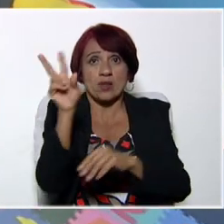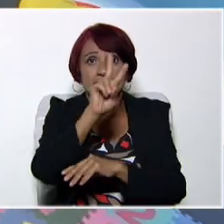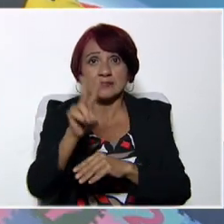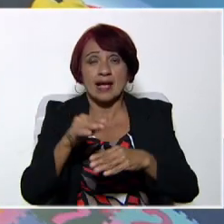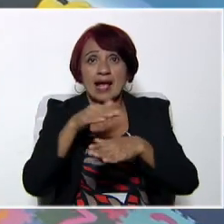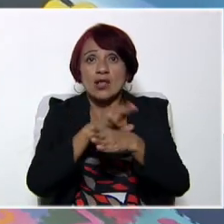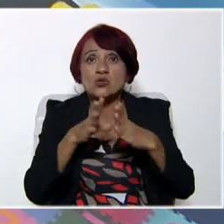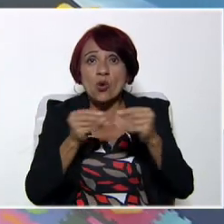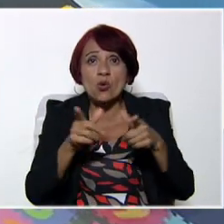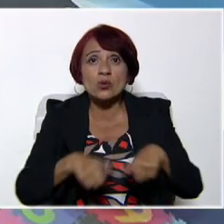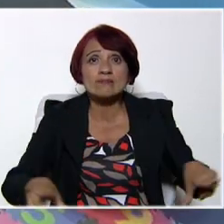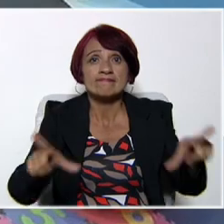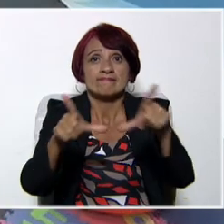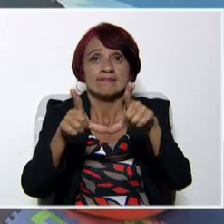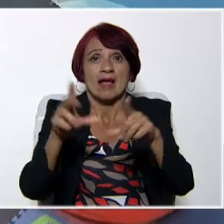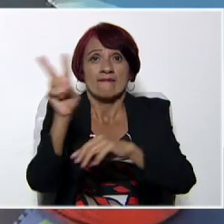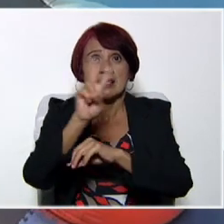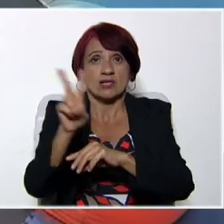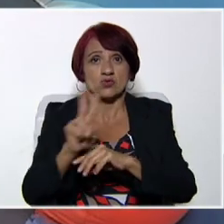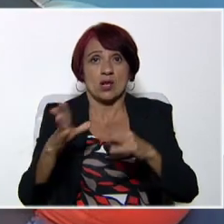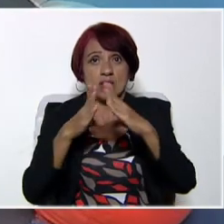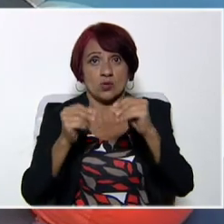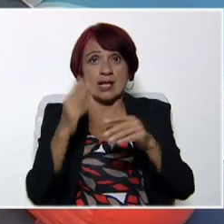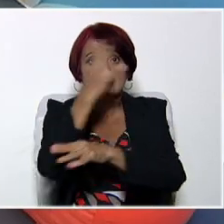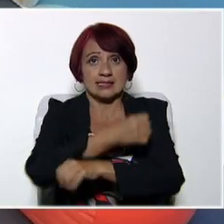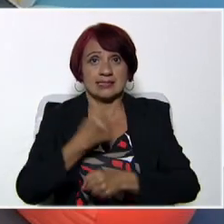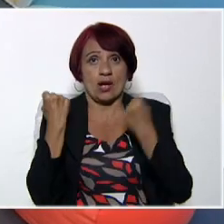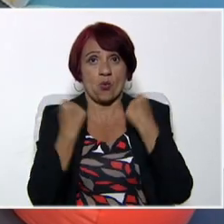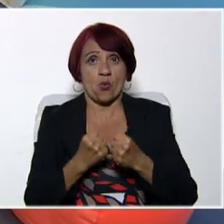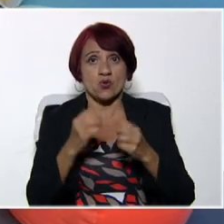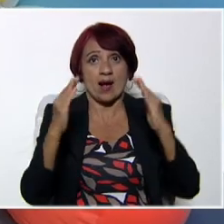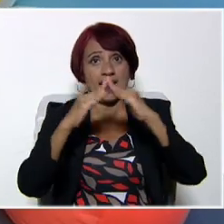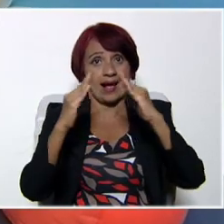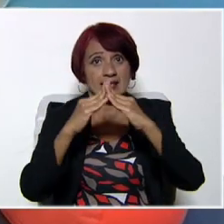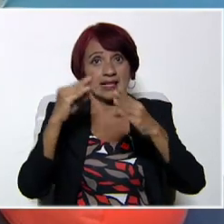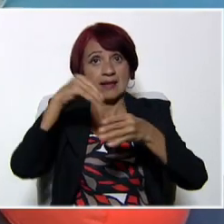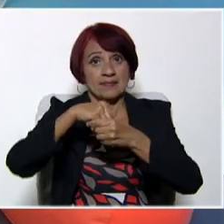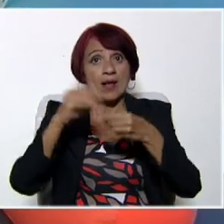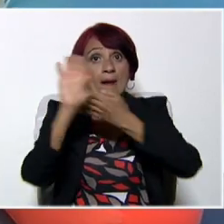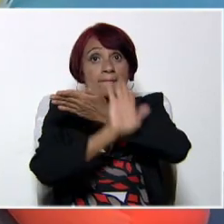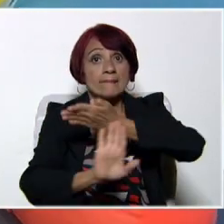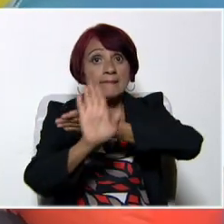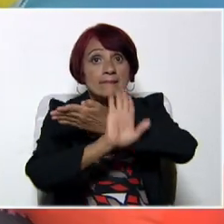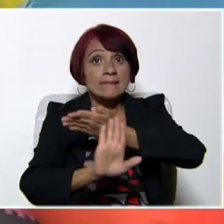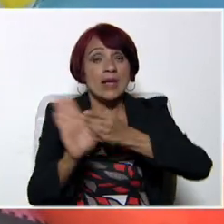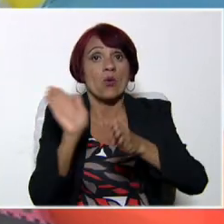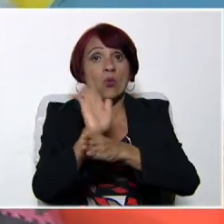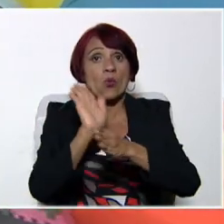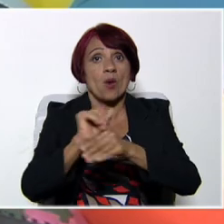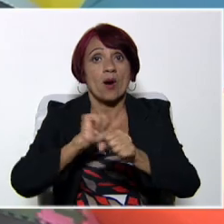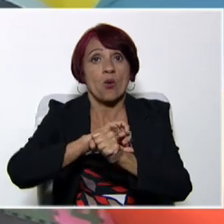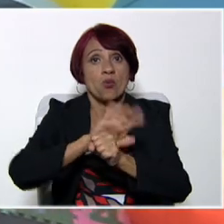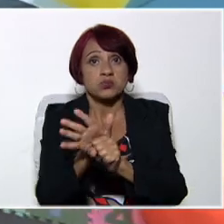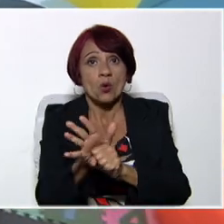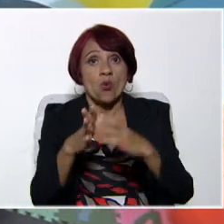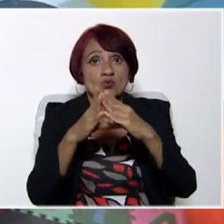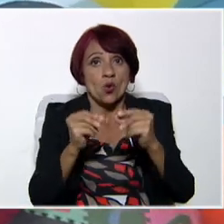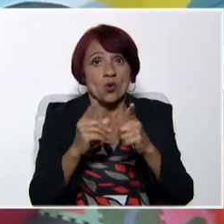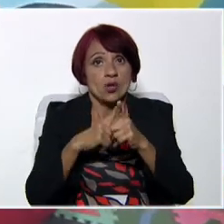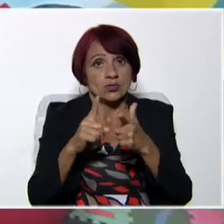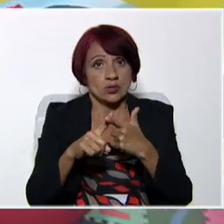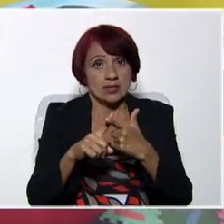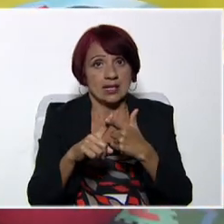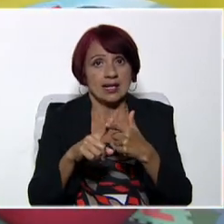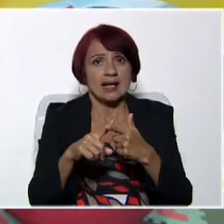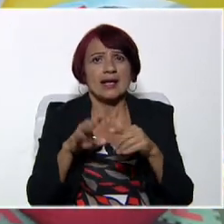territorio para que ustedes se queden seguros y seguras en casa, protegidos ante el COVID-19. Y a cambio,